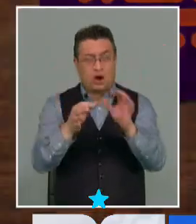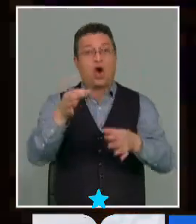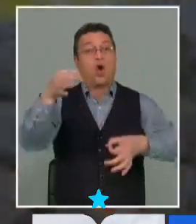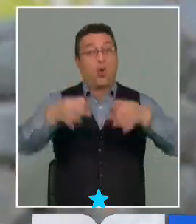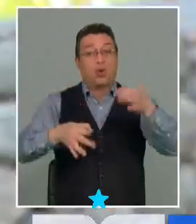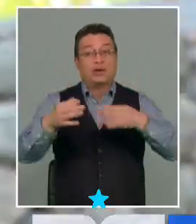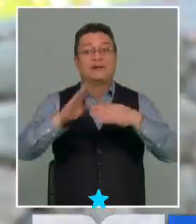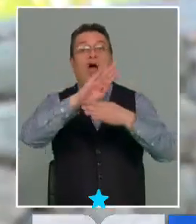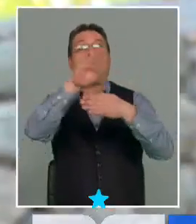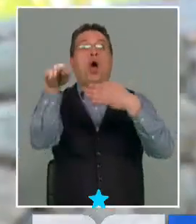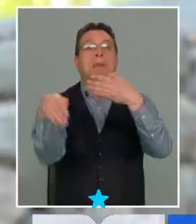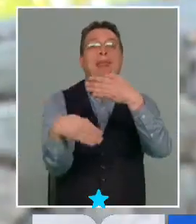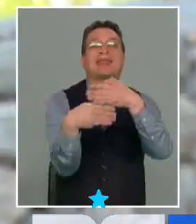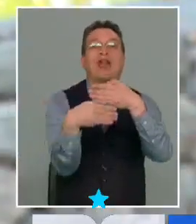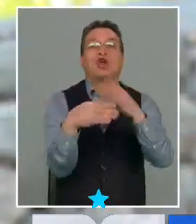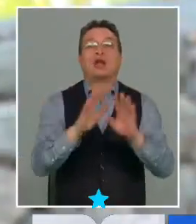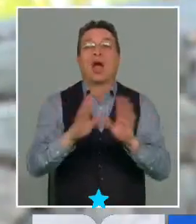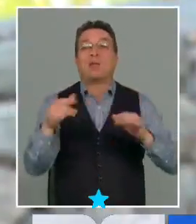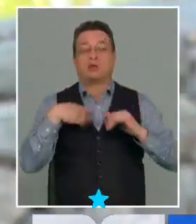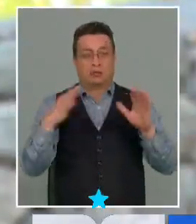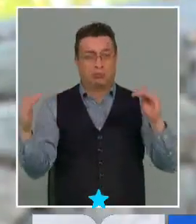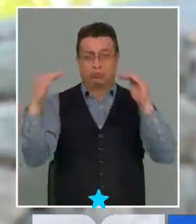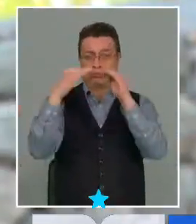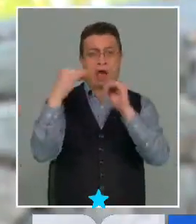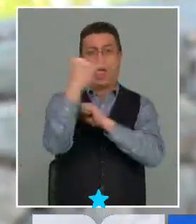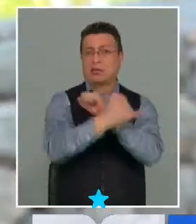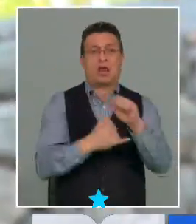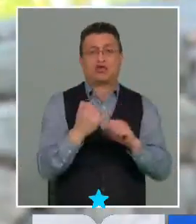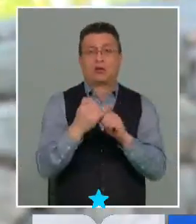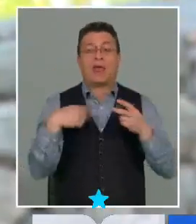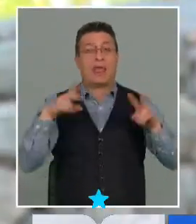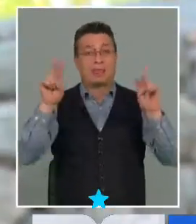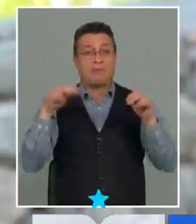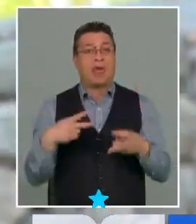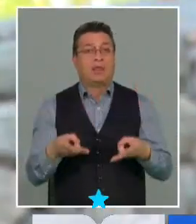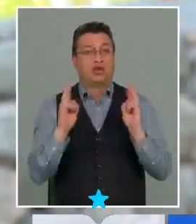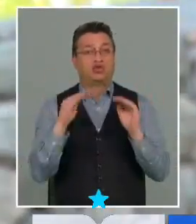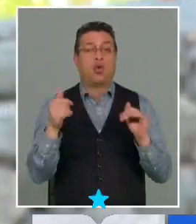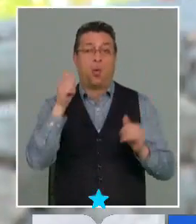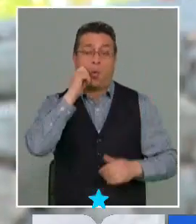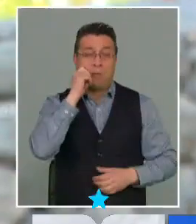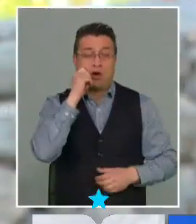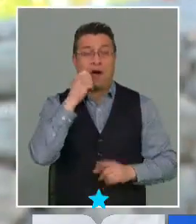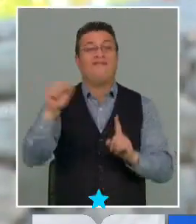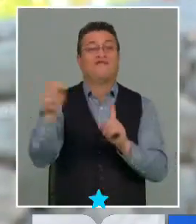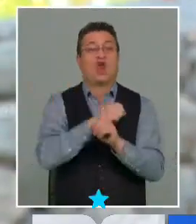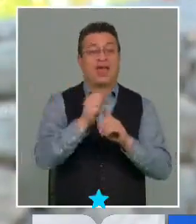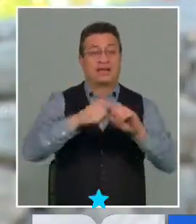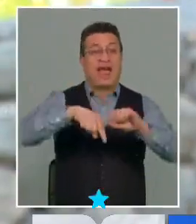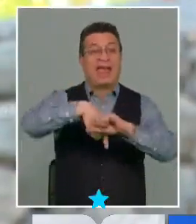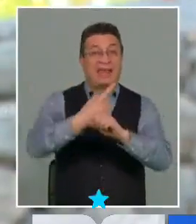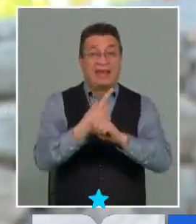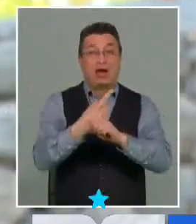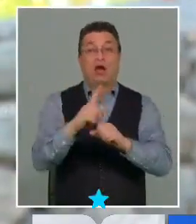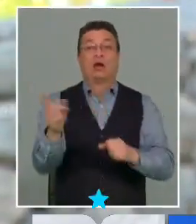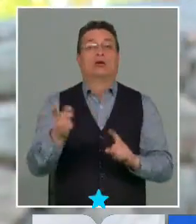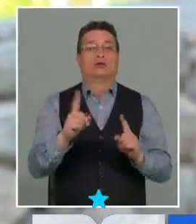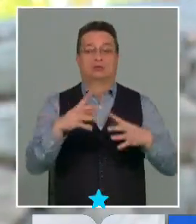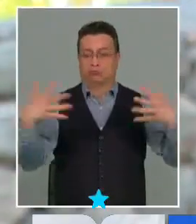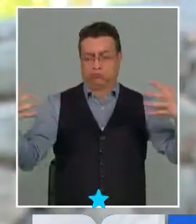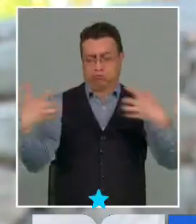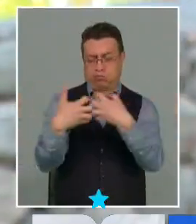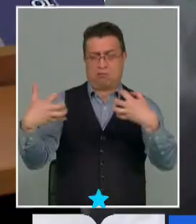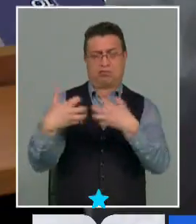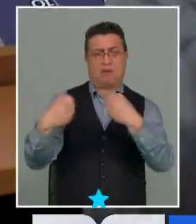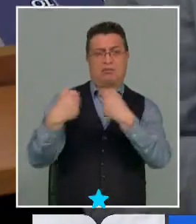complementarias. Por supuesto, esto está en el estándar internacional, entonces temas de derechos humanos, violencia de género, no van a estar necesariamente cruzados